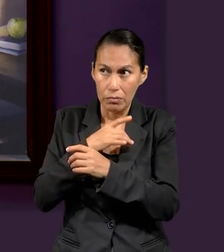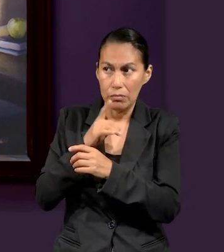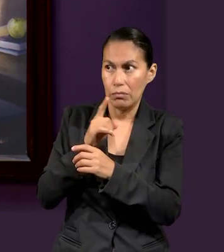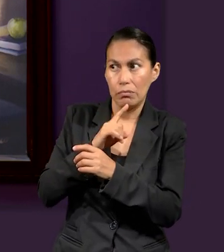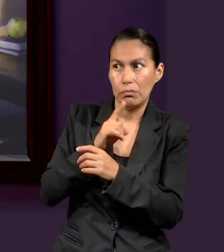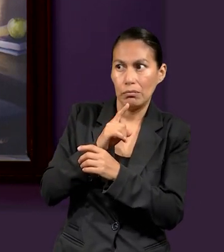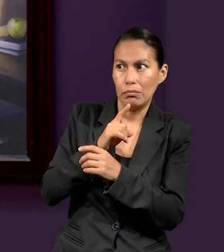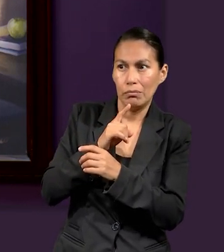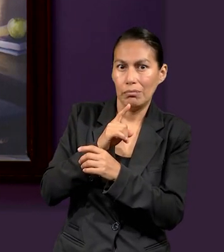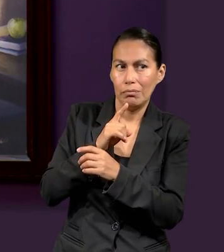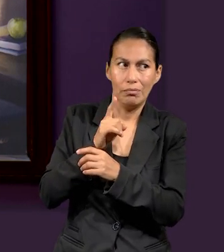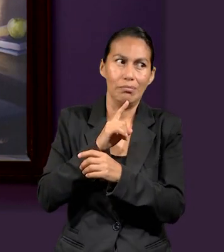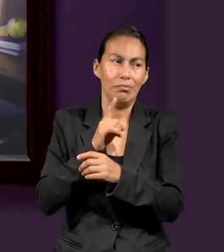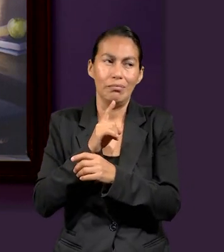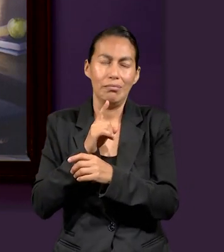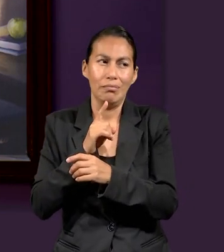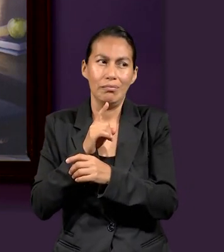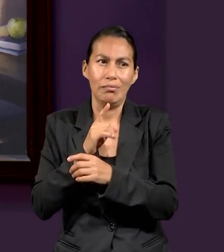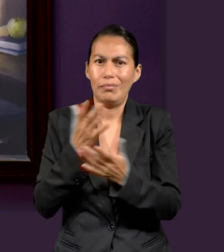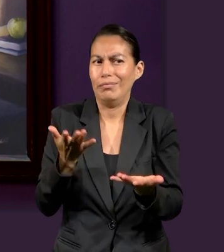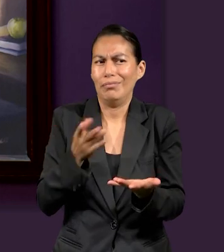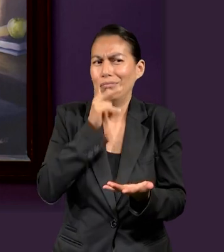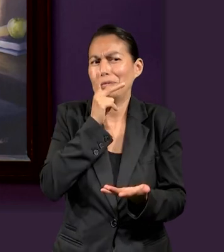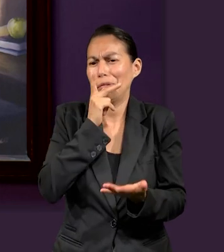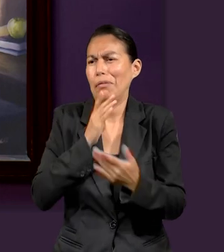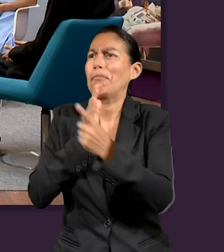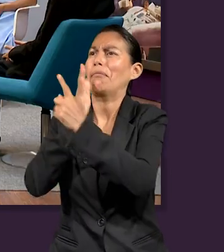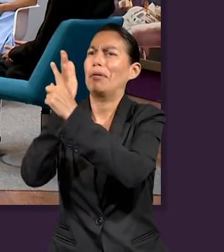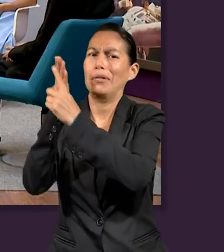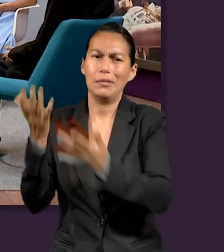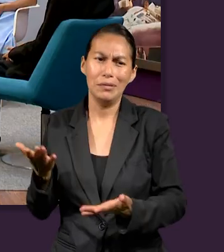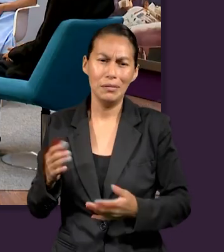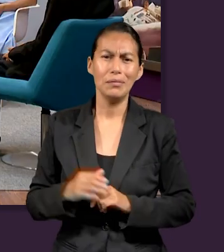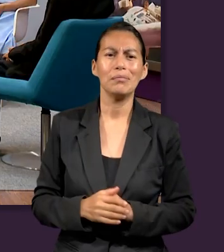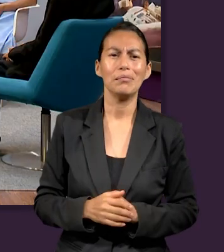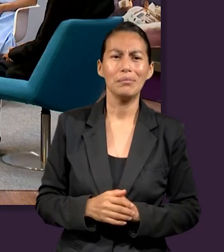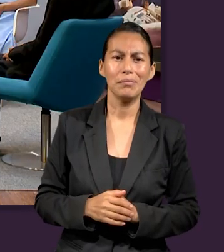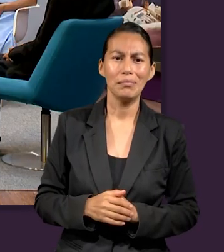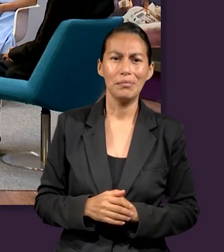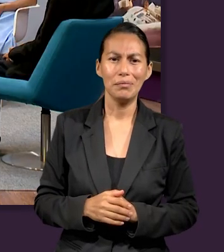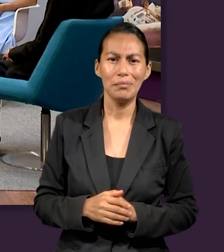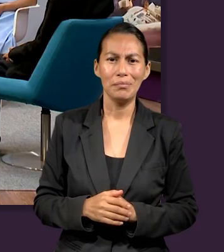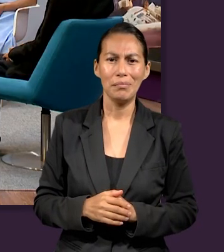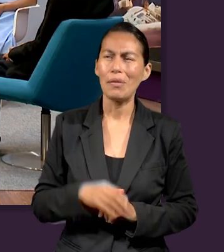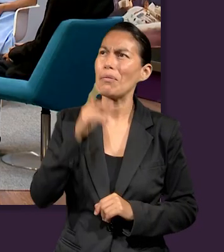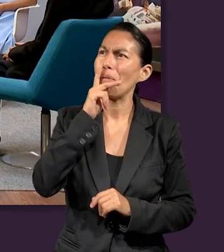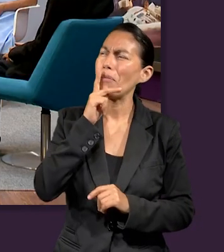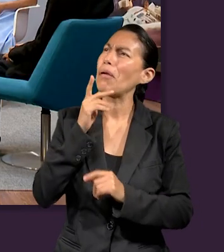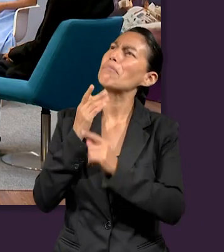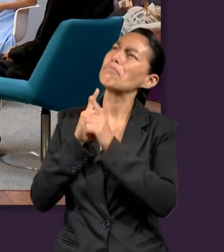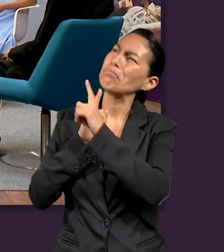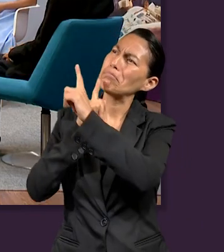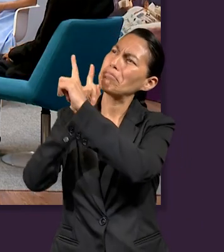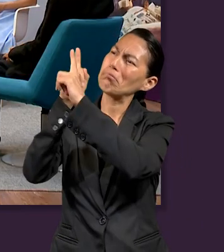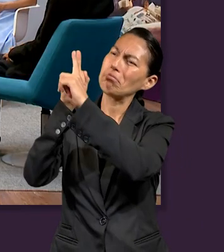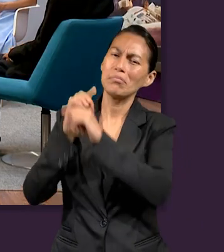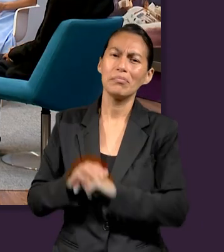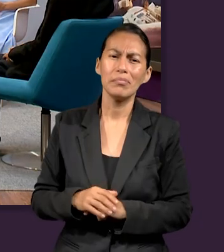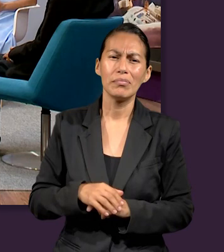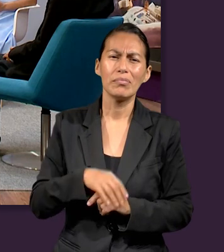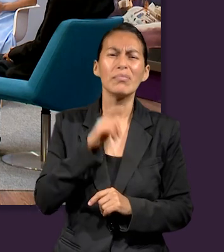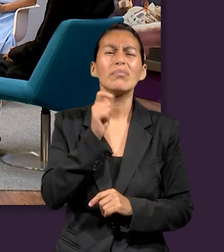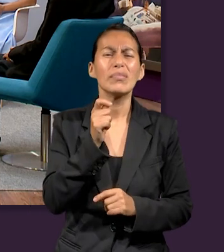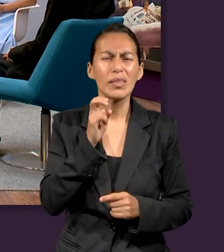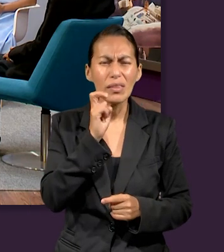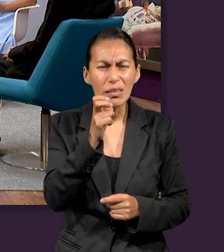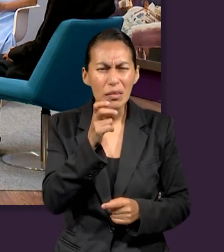No. No. O sea, vas con tu padre. Vas con tu padre. Vas con tu padre. ¿Qué es todo lo que